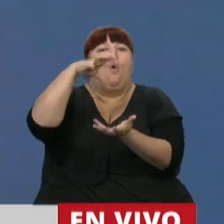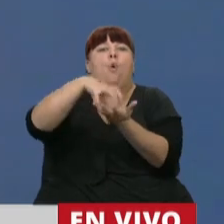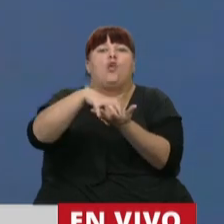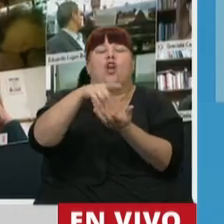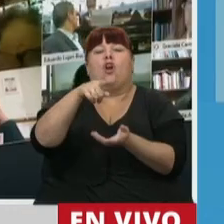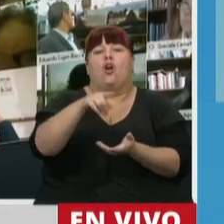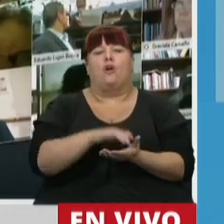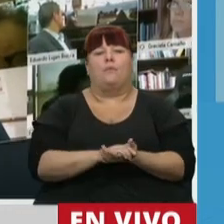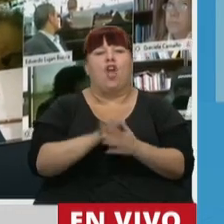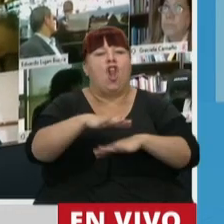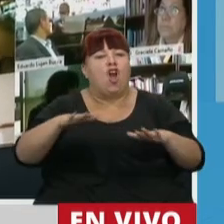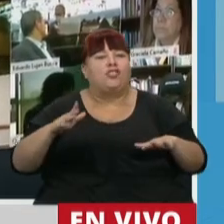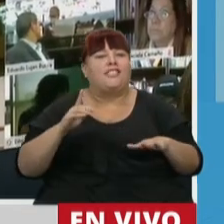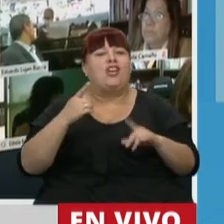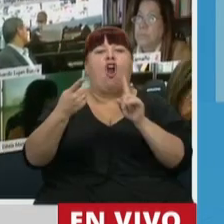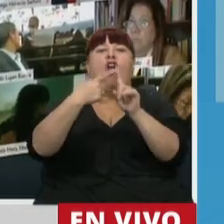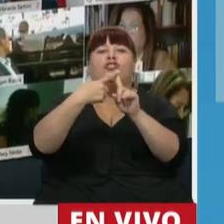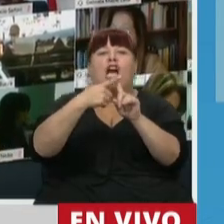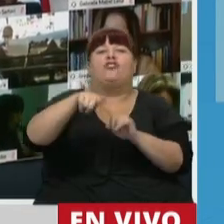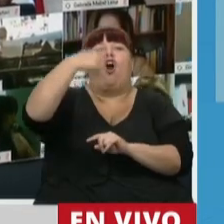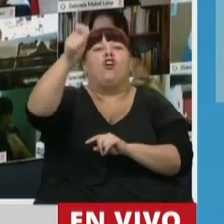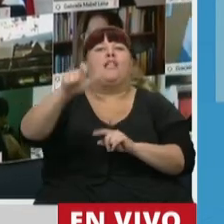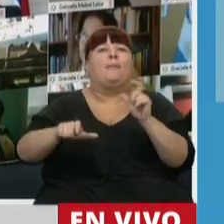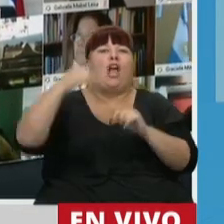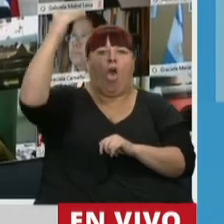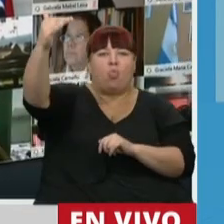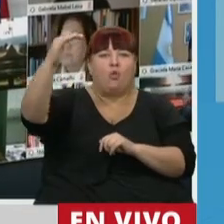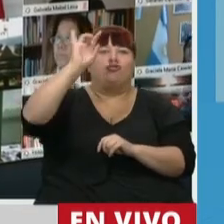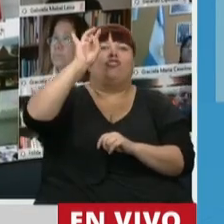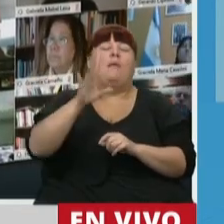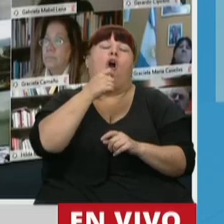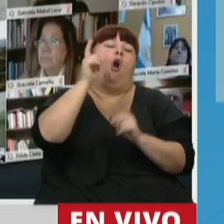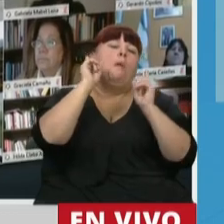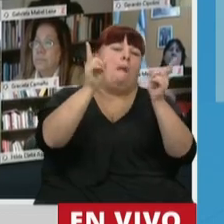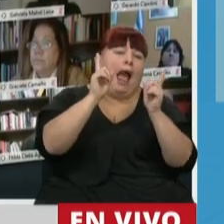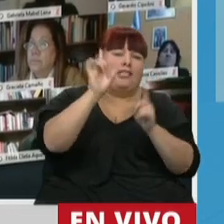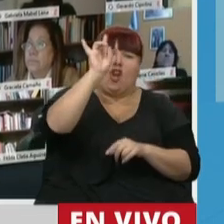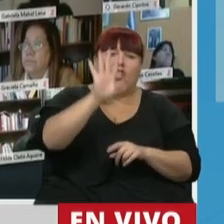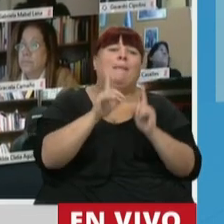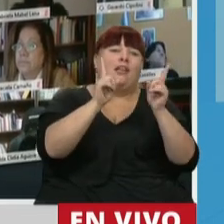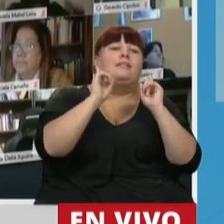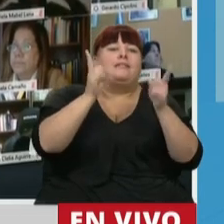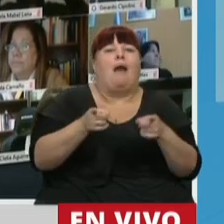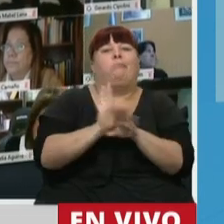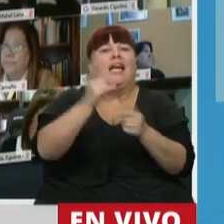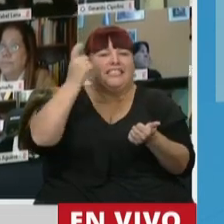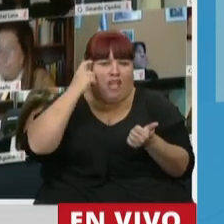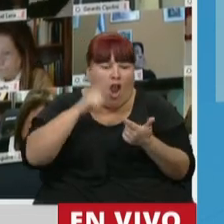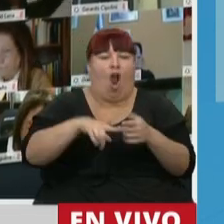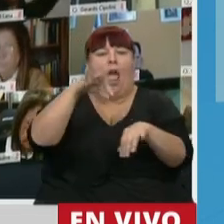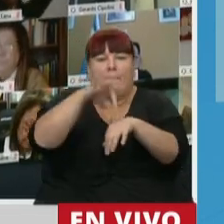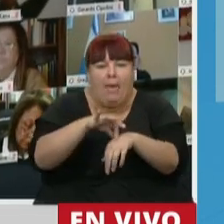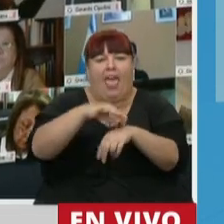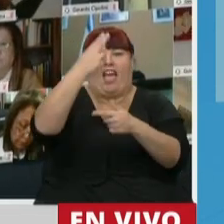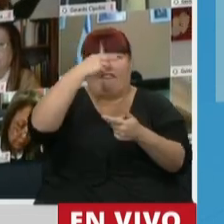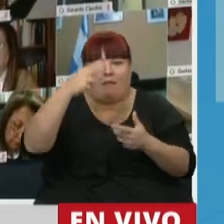donde los niños entran en contacto con otro adulto y que la docente no solamente es docente, sino es psicóloga, es